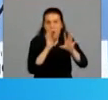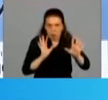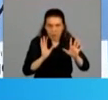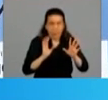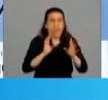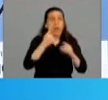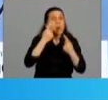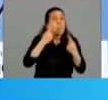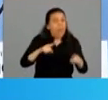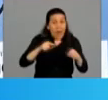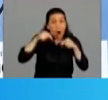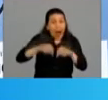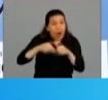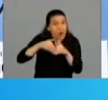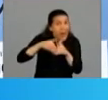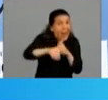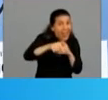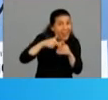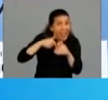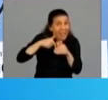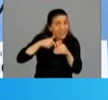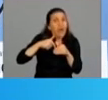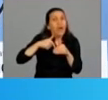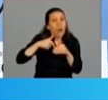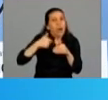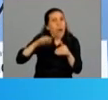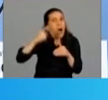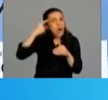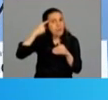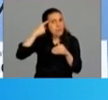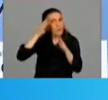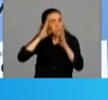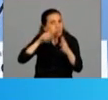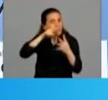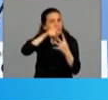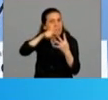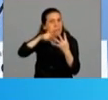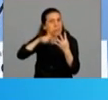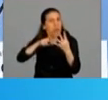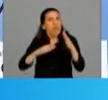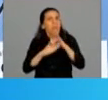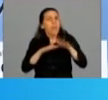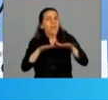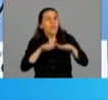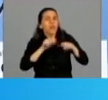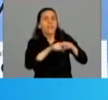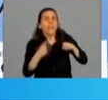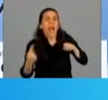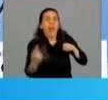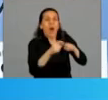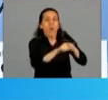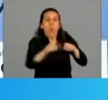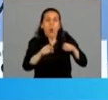Pero a partir de ahora vamos a tener este criterio de, dada la situación epidemiológica, que se